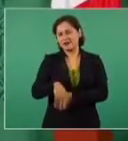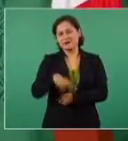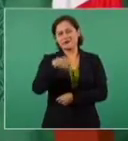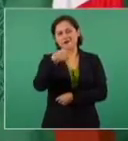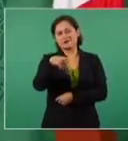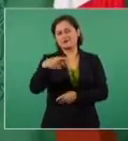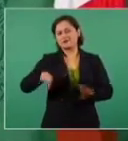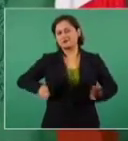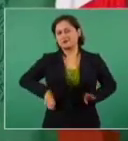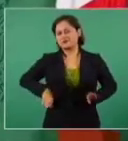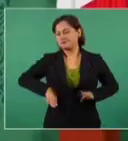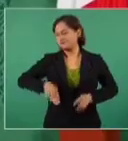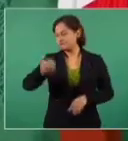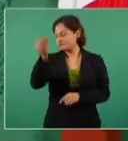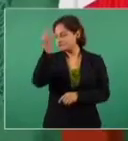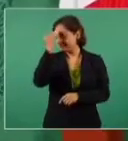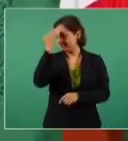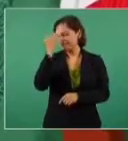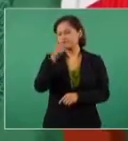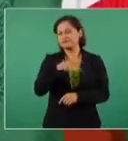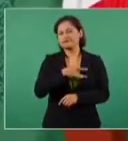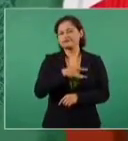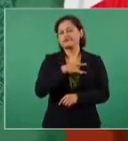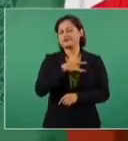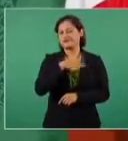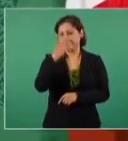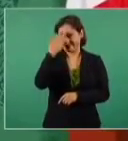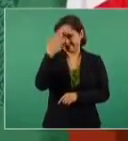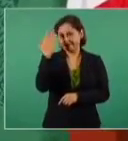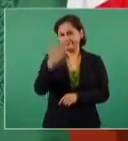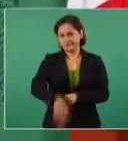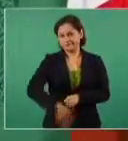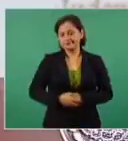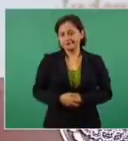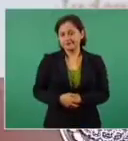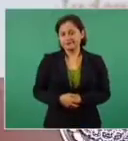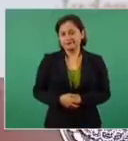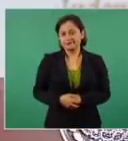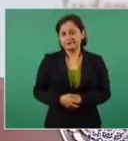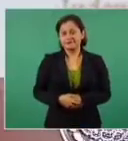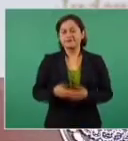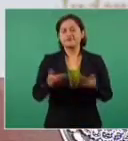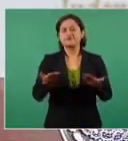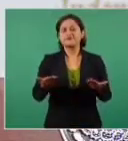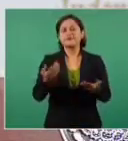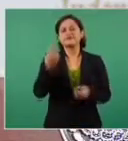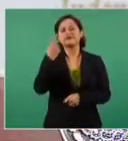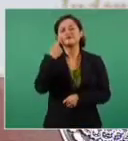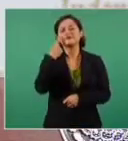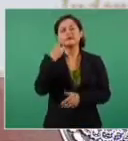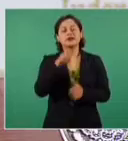siempre tiene un instinto certero. ¿Qué es lo que conmemoramos más,